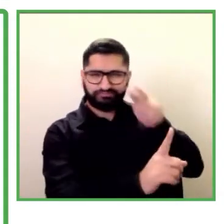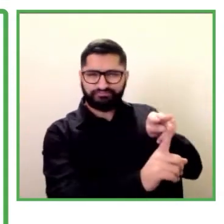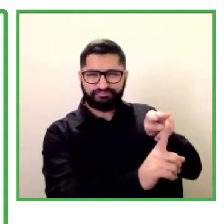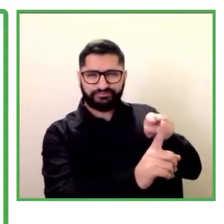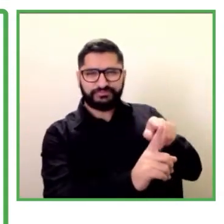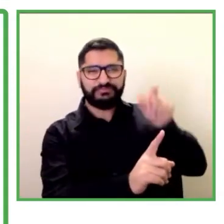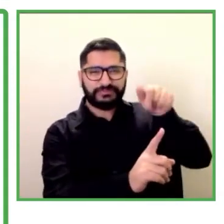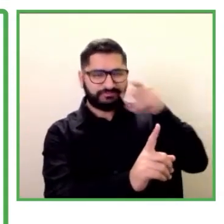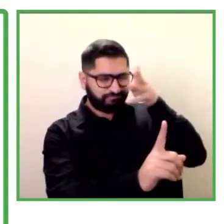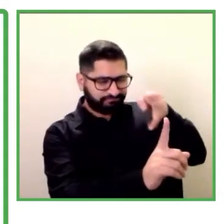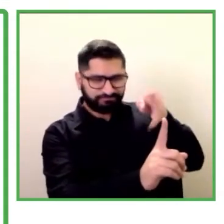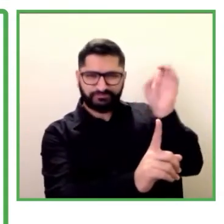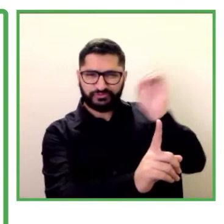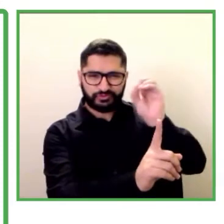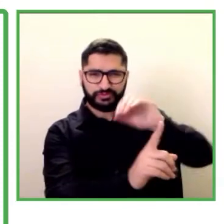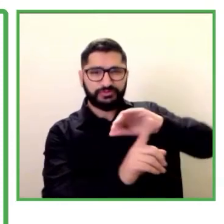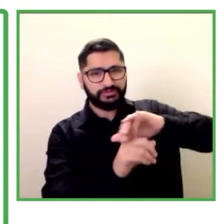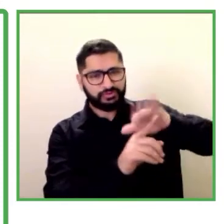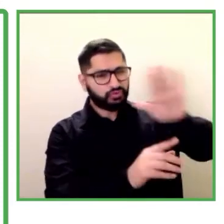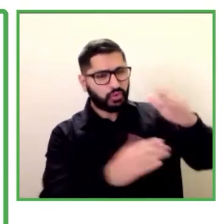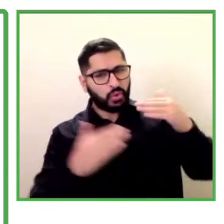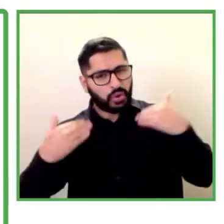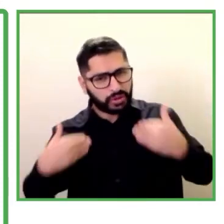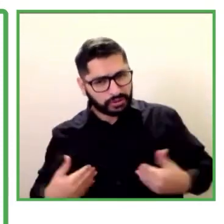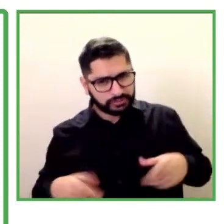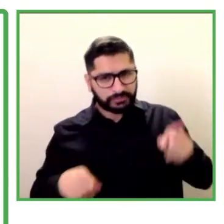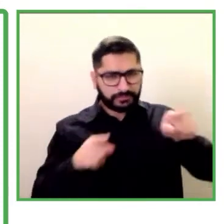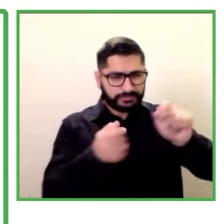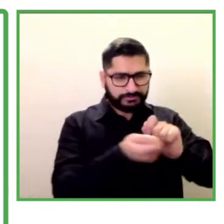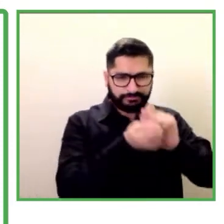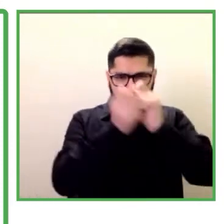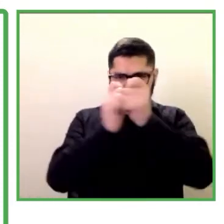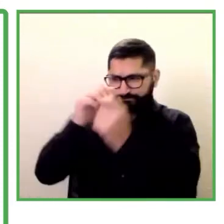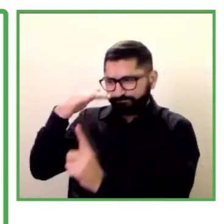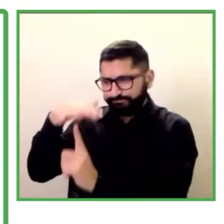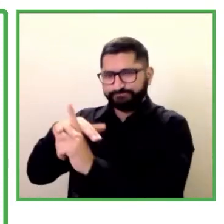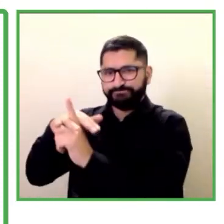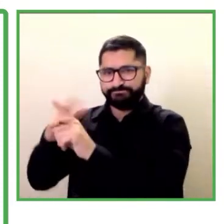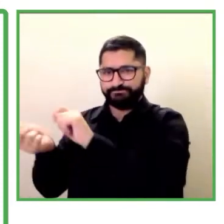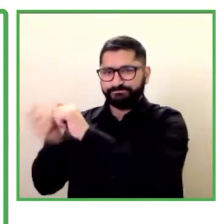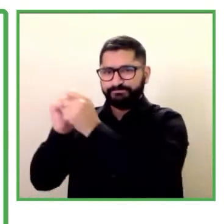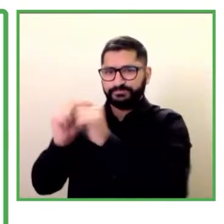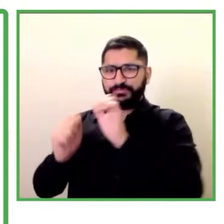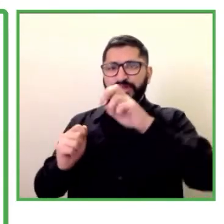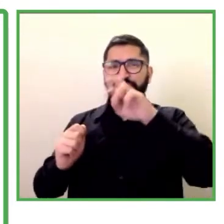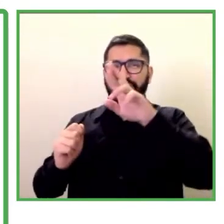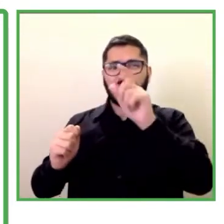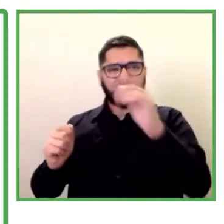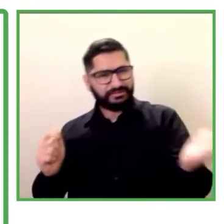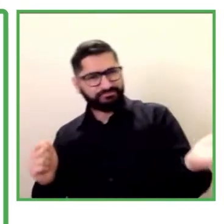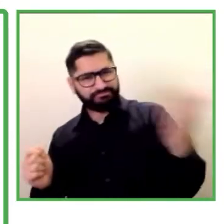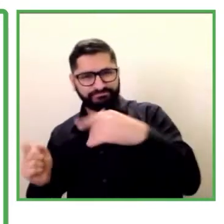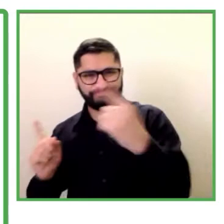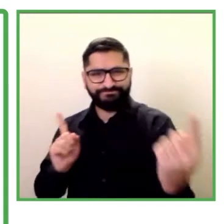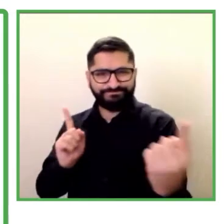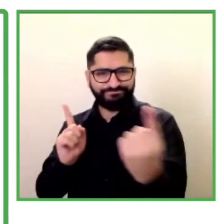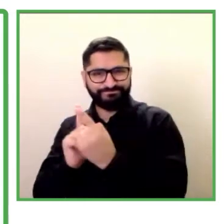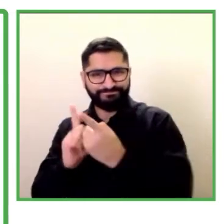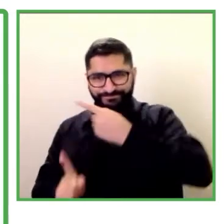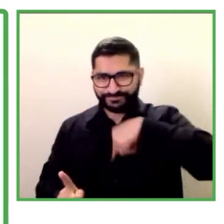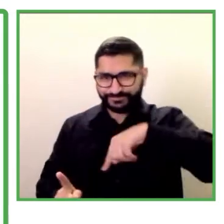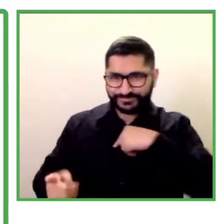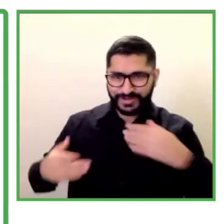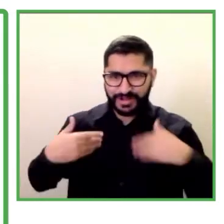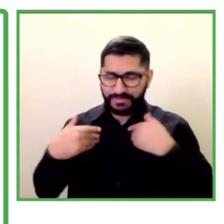herramientas necesarias para que las empresas puedan implementar estos programas de inclusión de una manera más efectiva y más